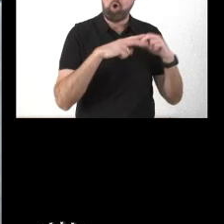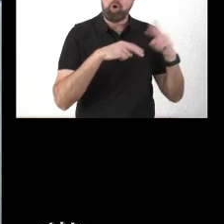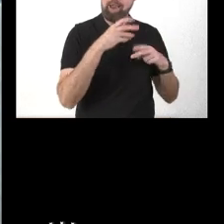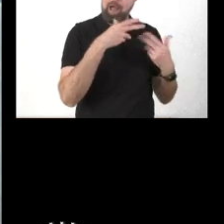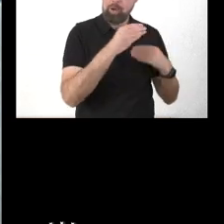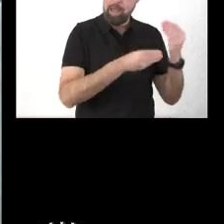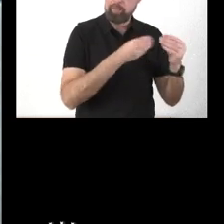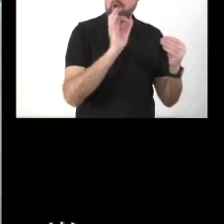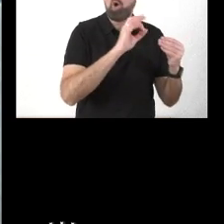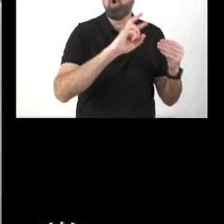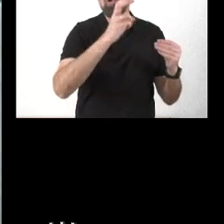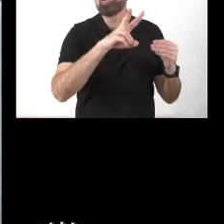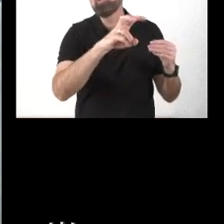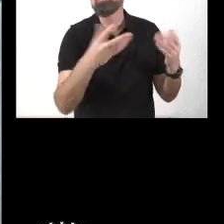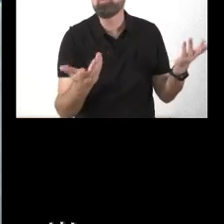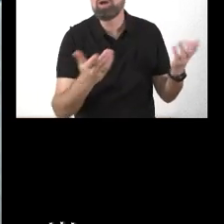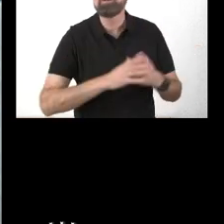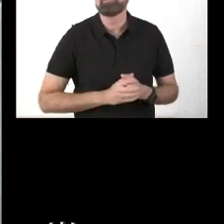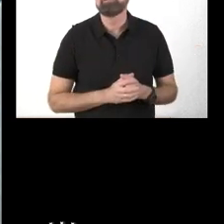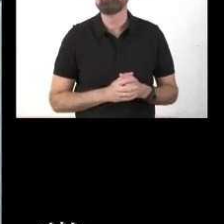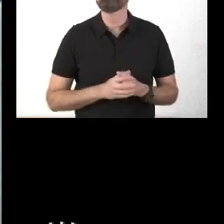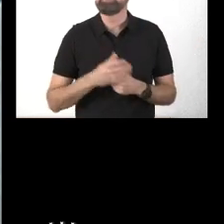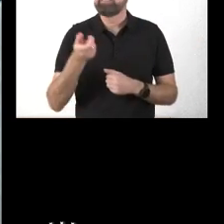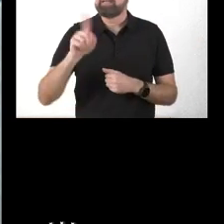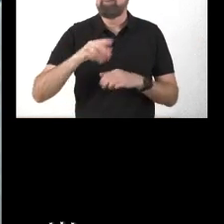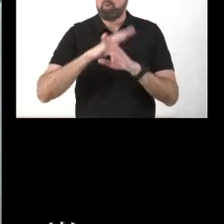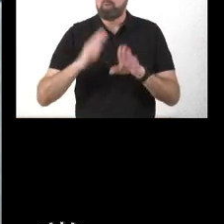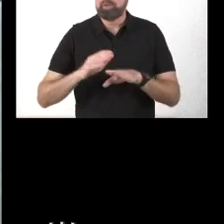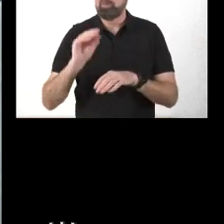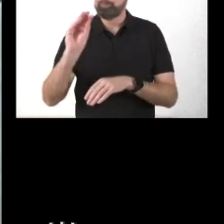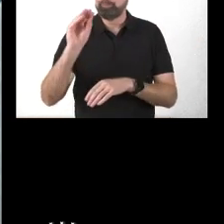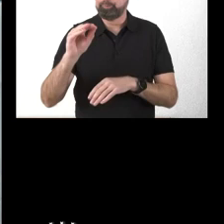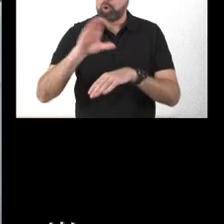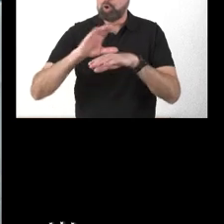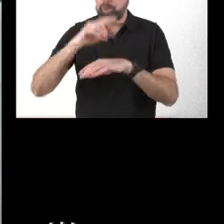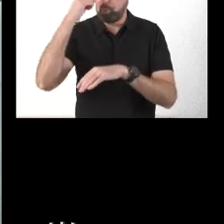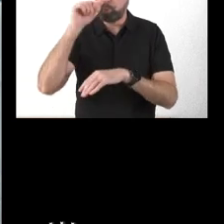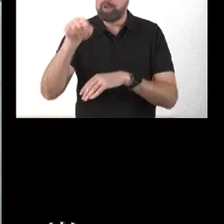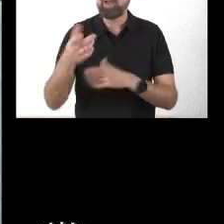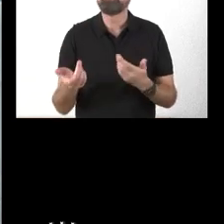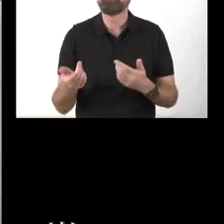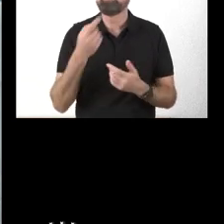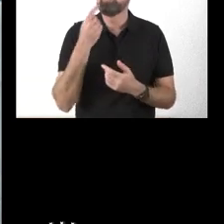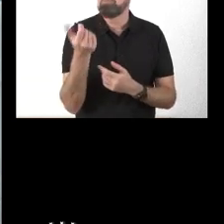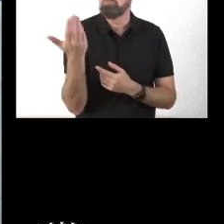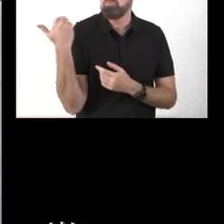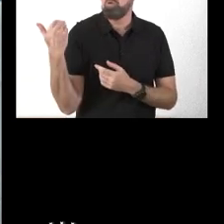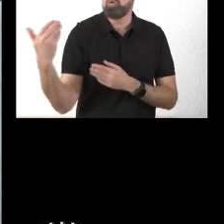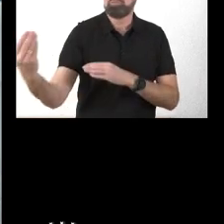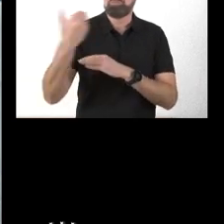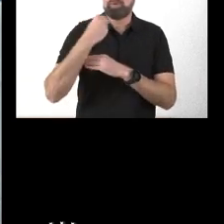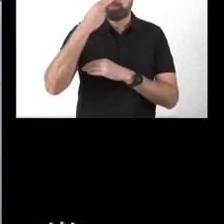trata de otra intervención. Y ya por último, y para el consejero de Cultura, estuvo recientemente de visita en Ambrona